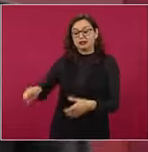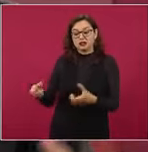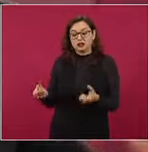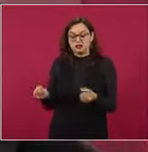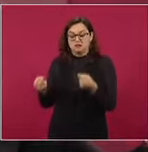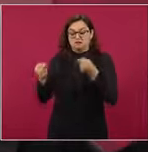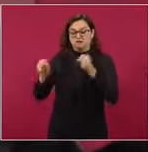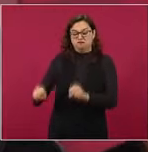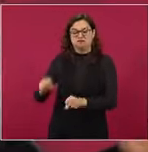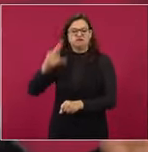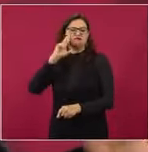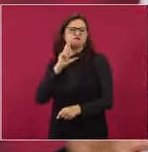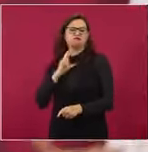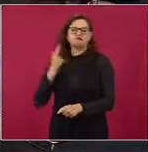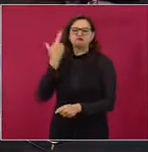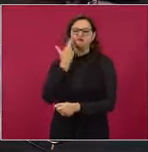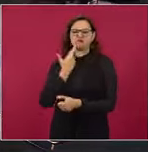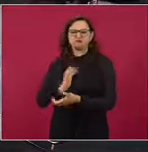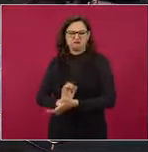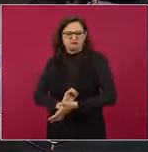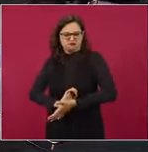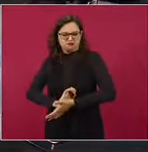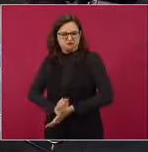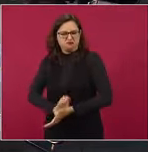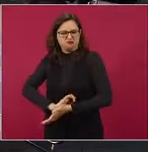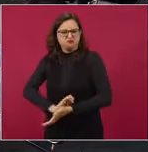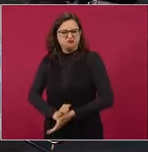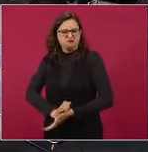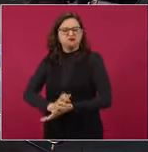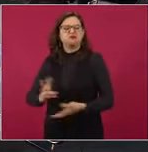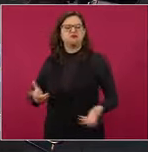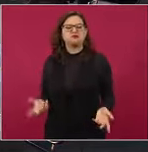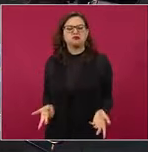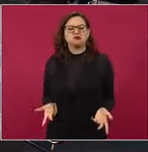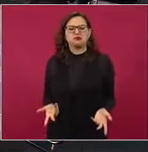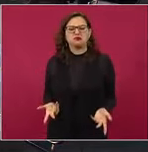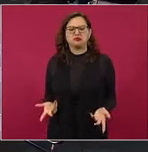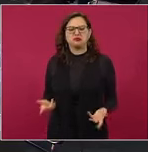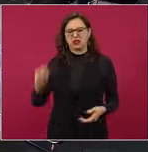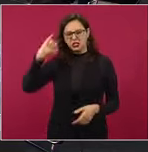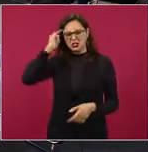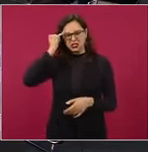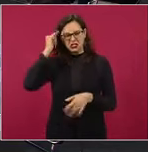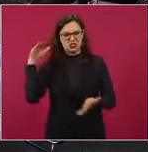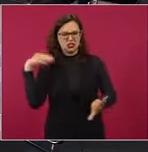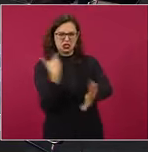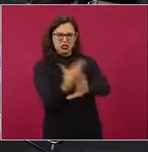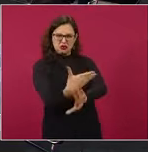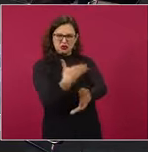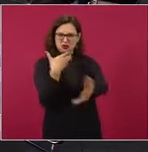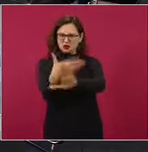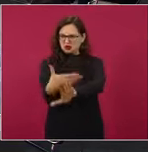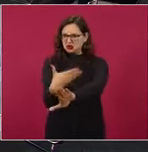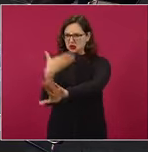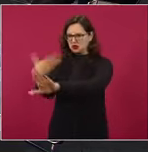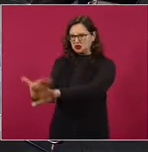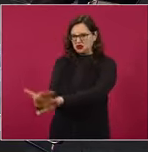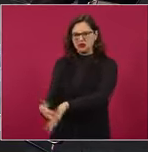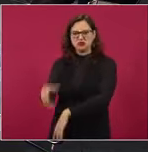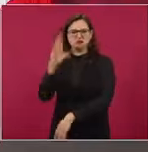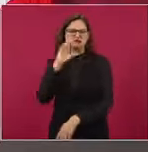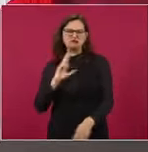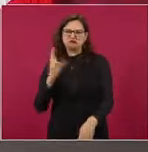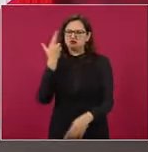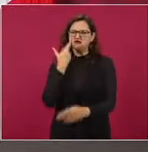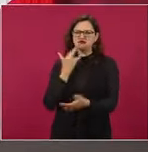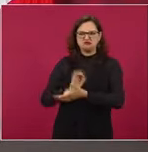llegaron al gobierno y pintaban las paredes ofendiendo a los indígenas. No queremos a los